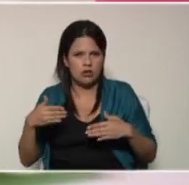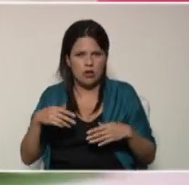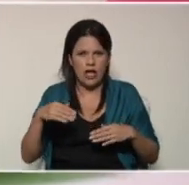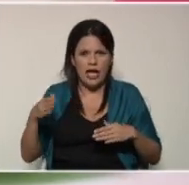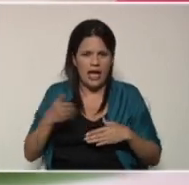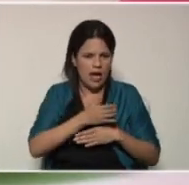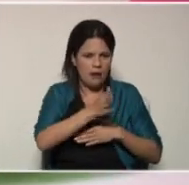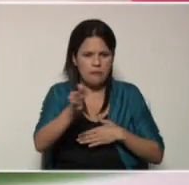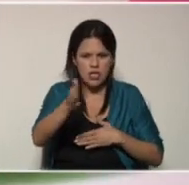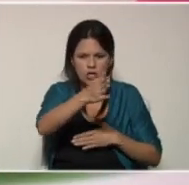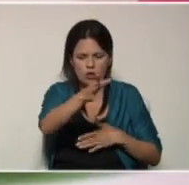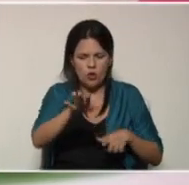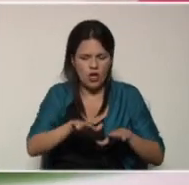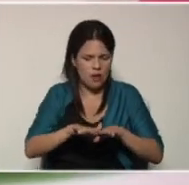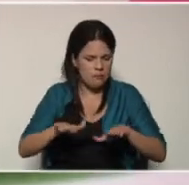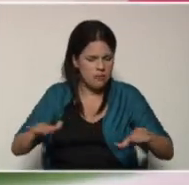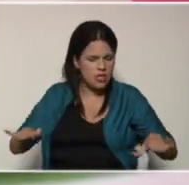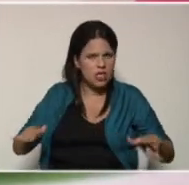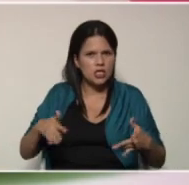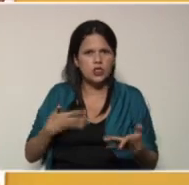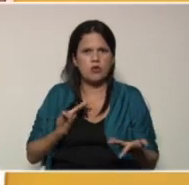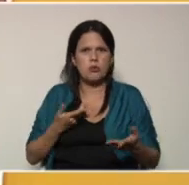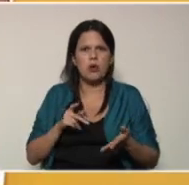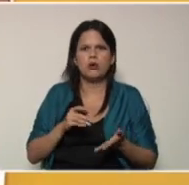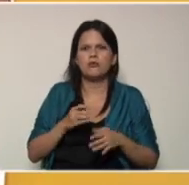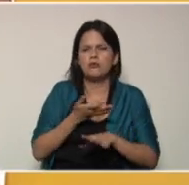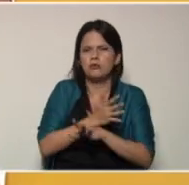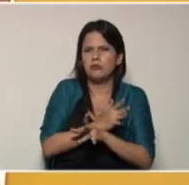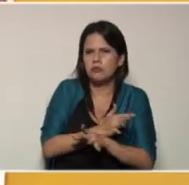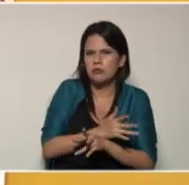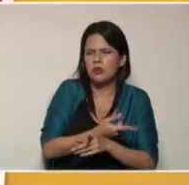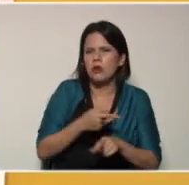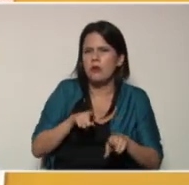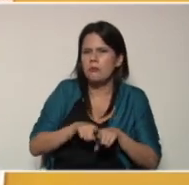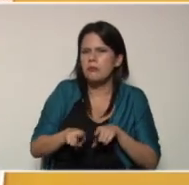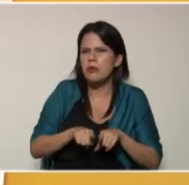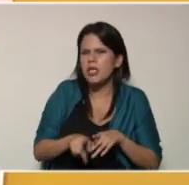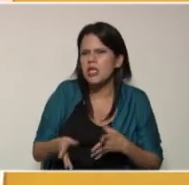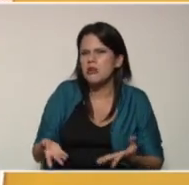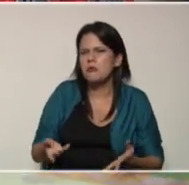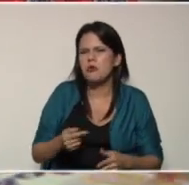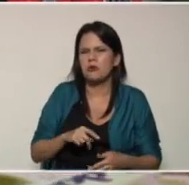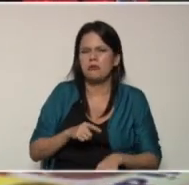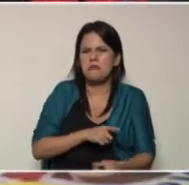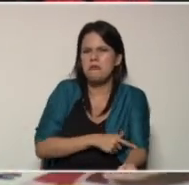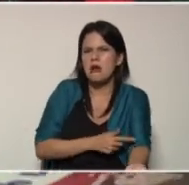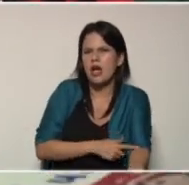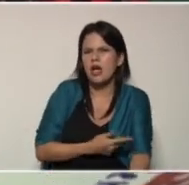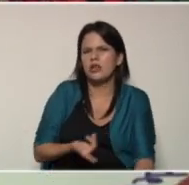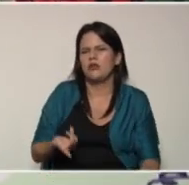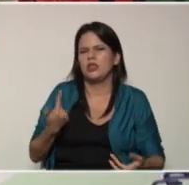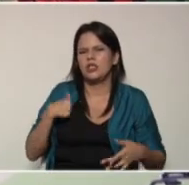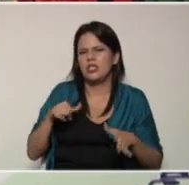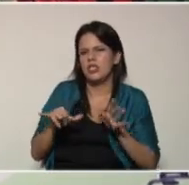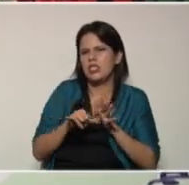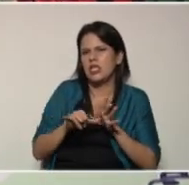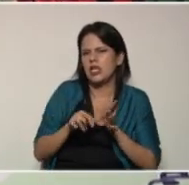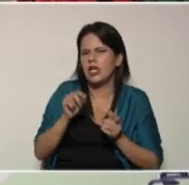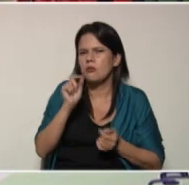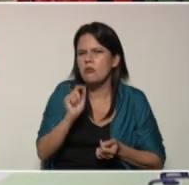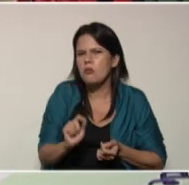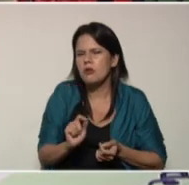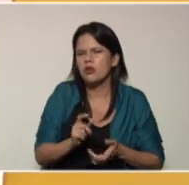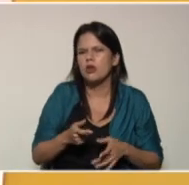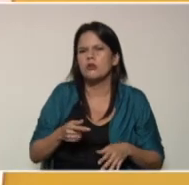junto con los niños, con algún primo que podamos tener en ese momento, pues es el momento del